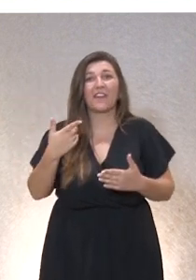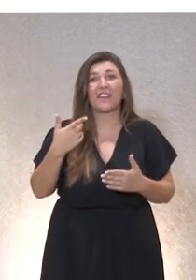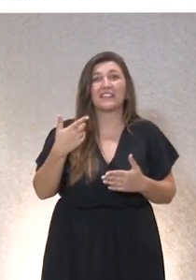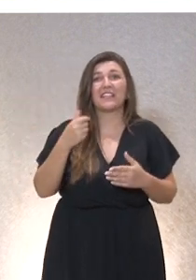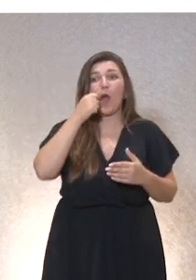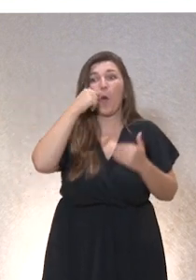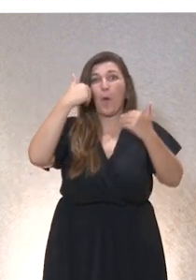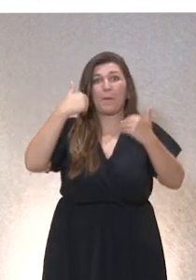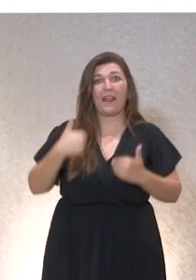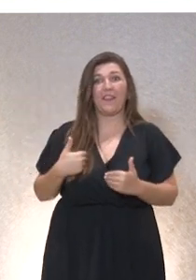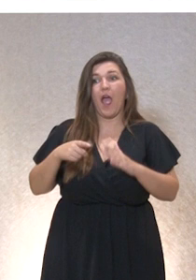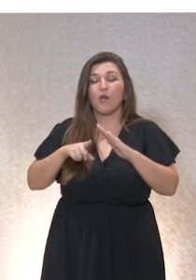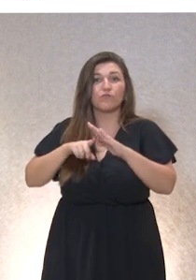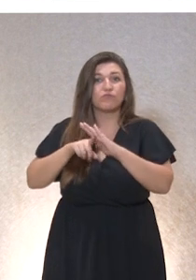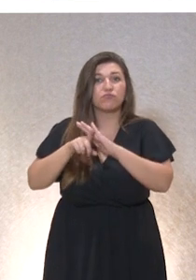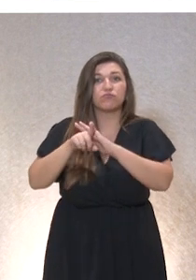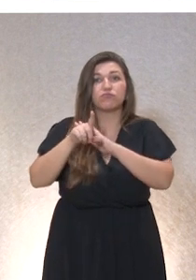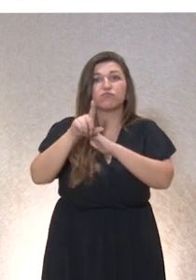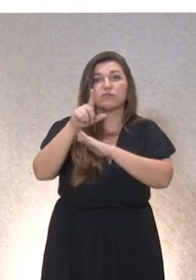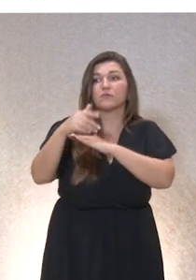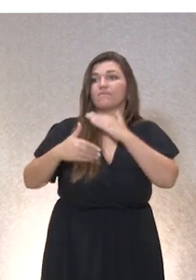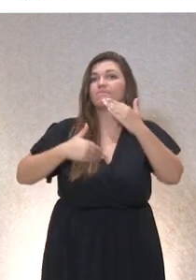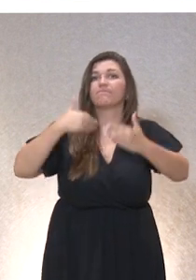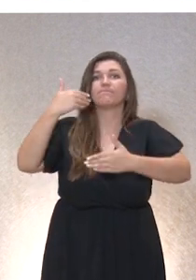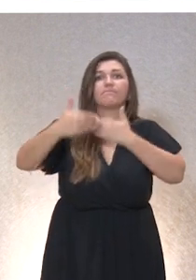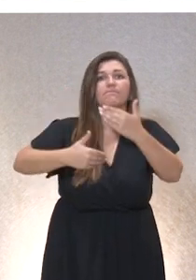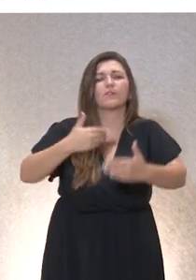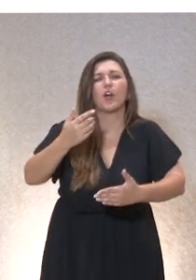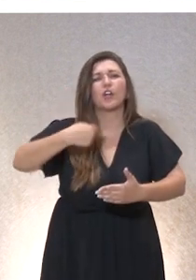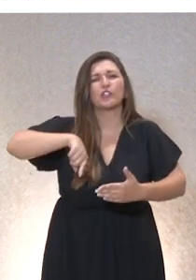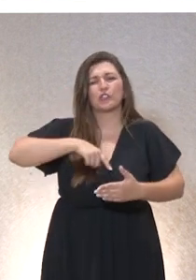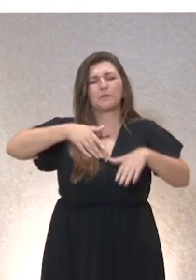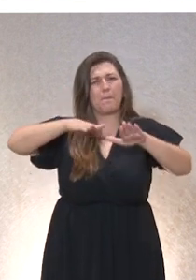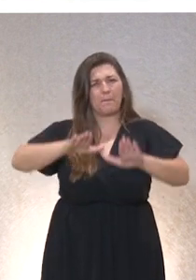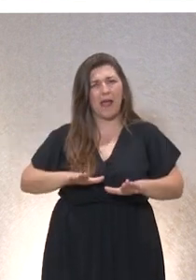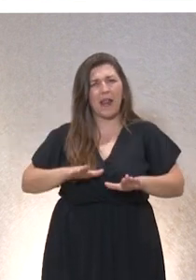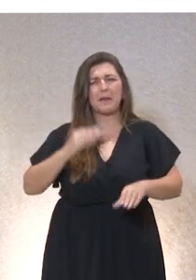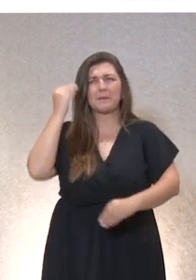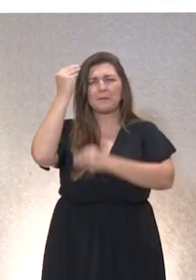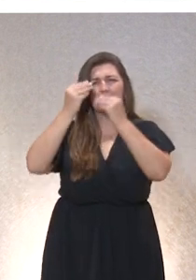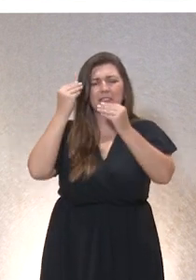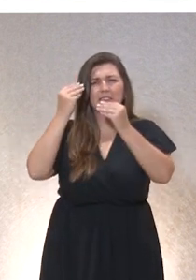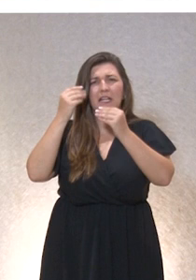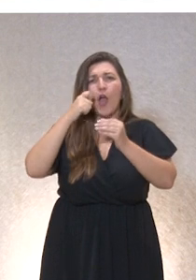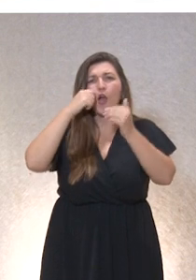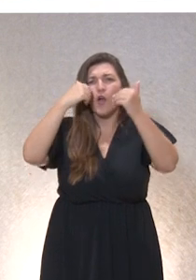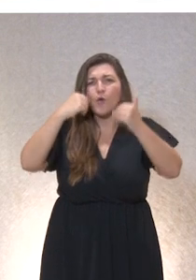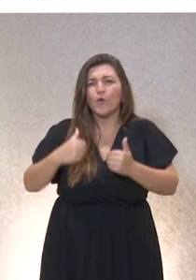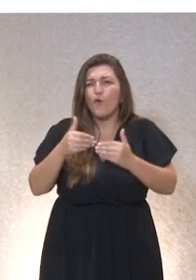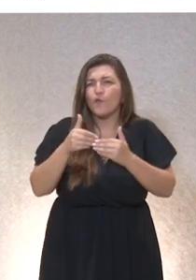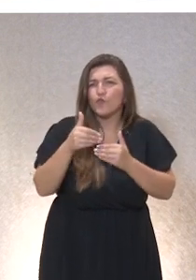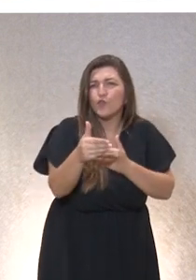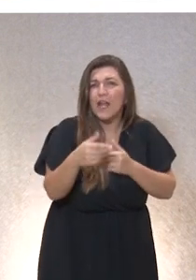exige que nos paremos, que reflexionemos y pensemos, el ser humano del futuro va a ser igual